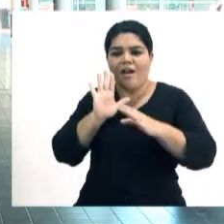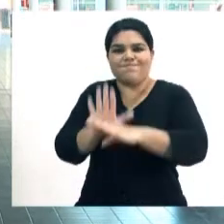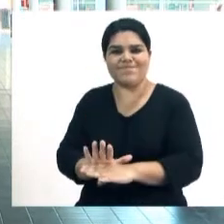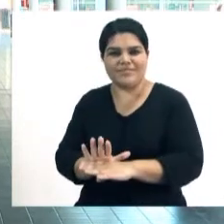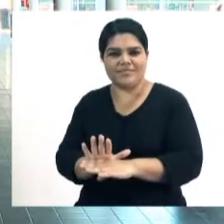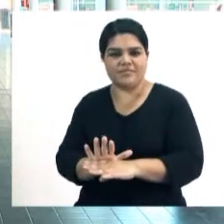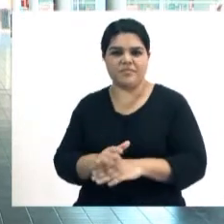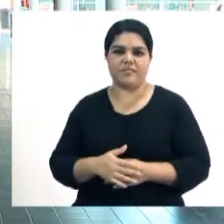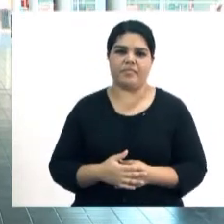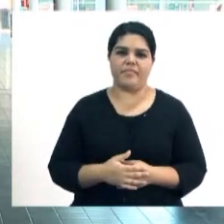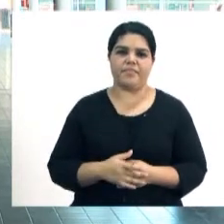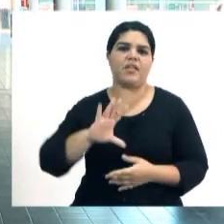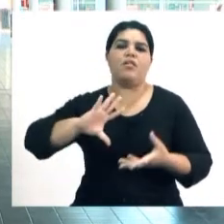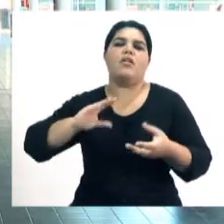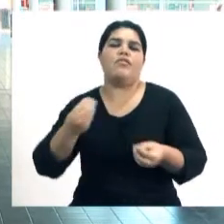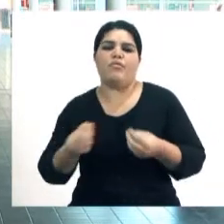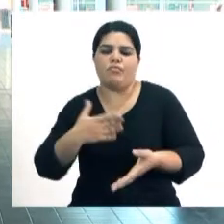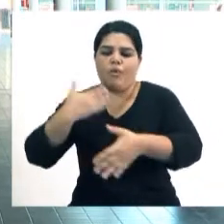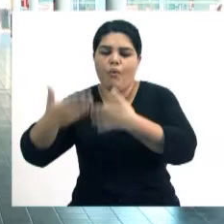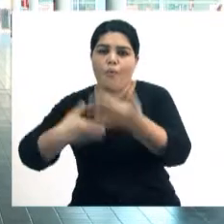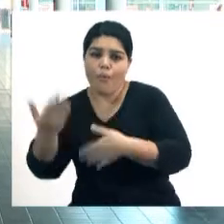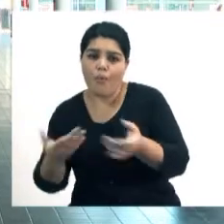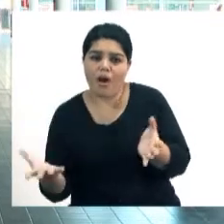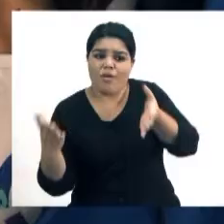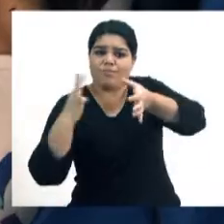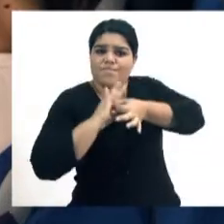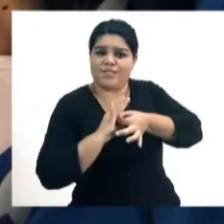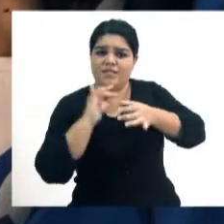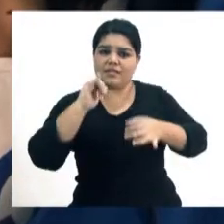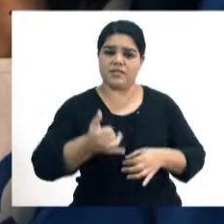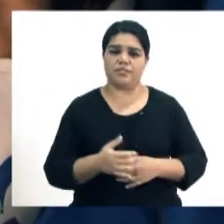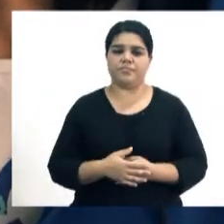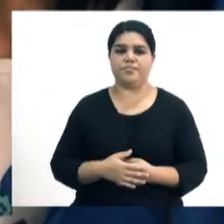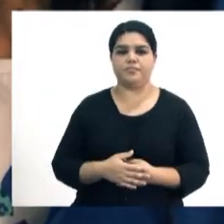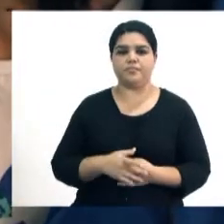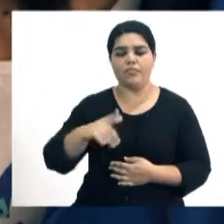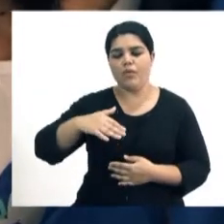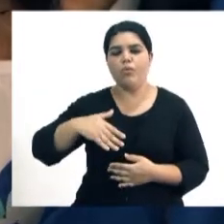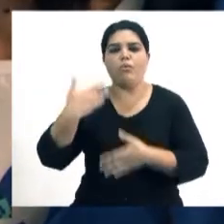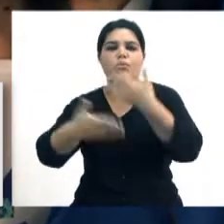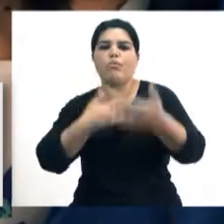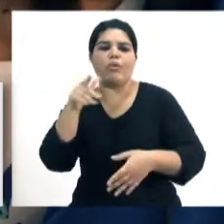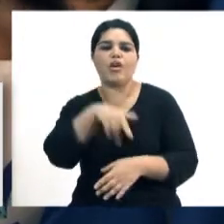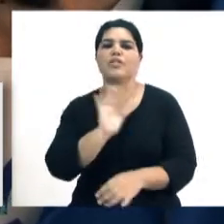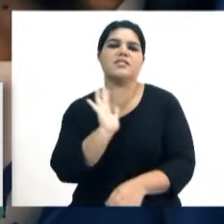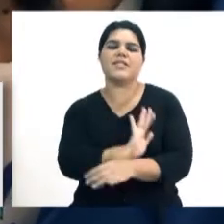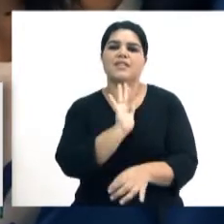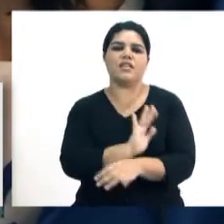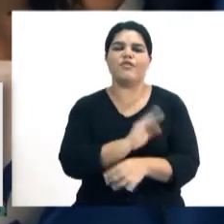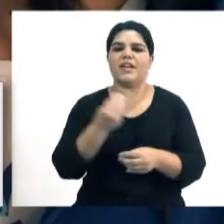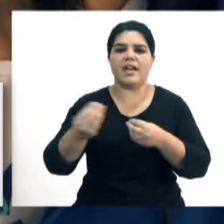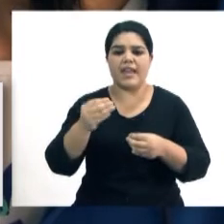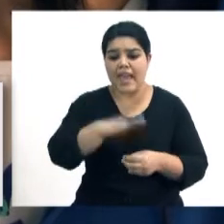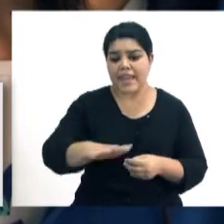y apropiarse de la posibilidad de vingularse lúdicamente con el chico. El juego es el elemento indispensable